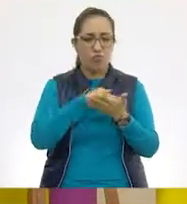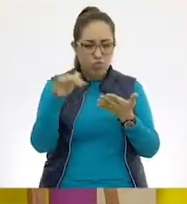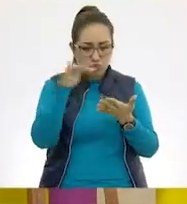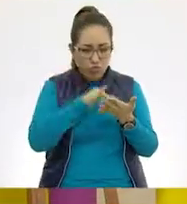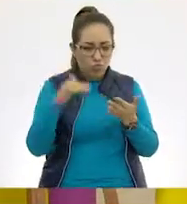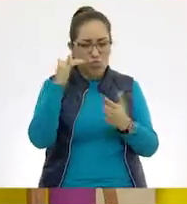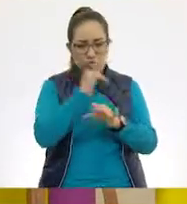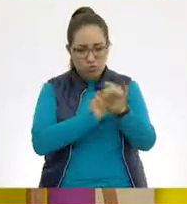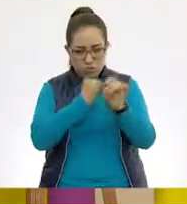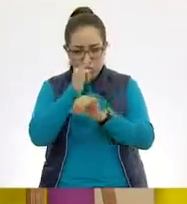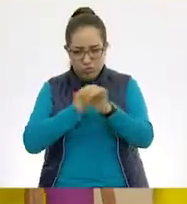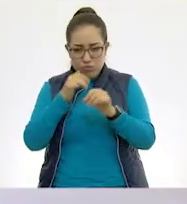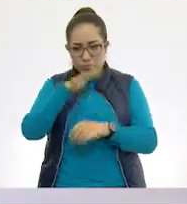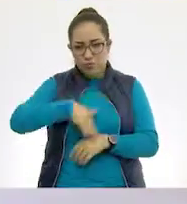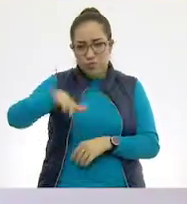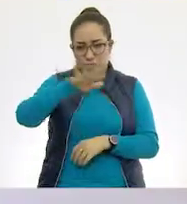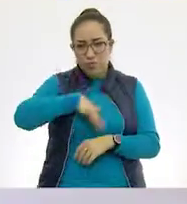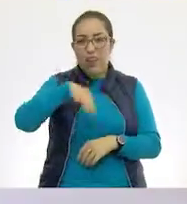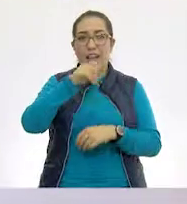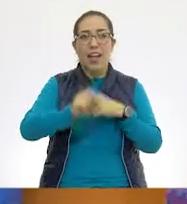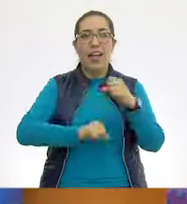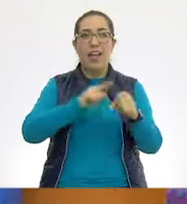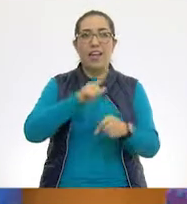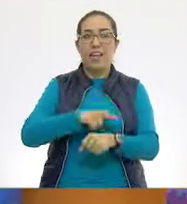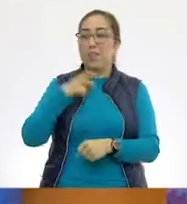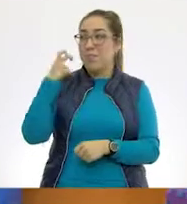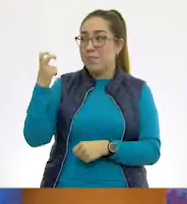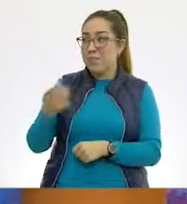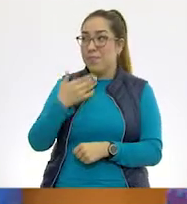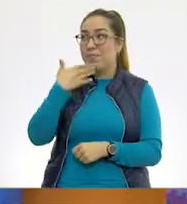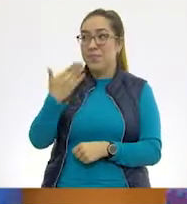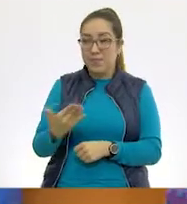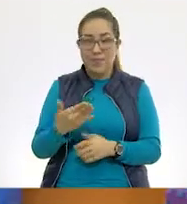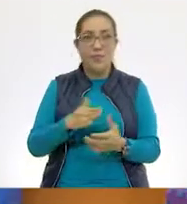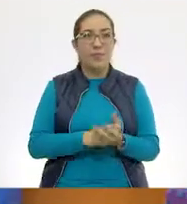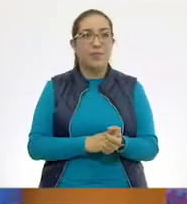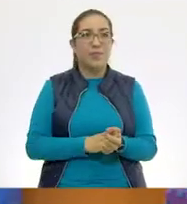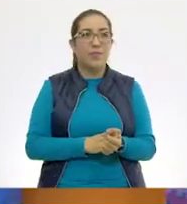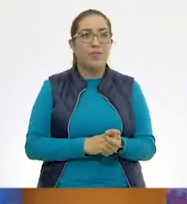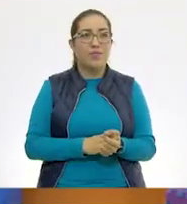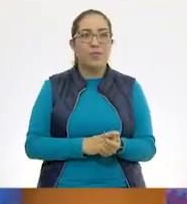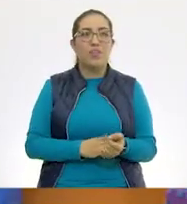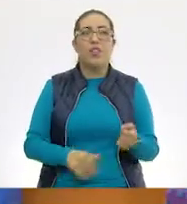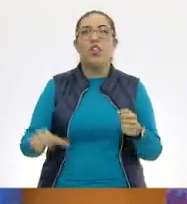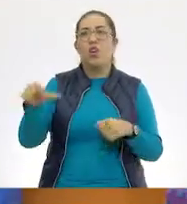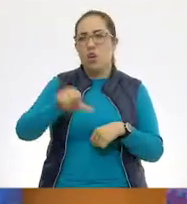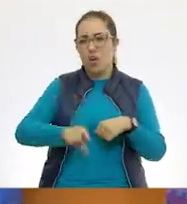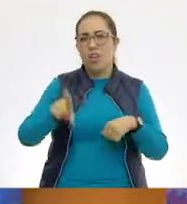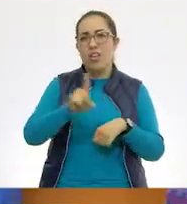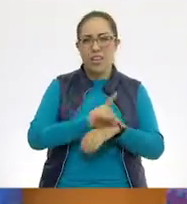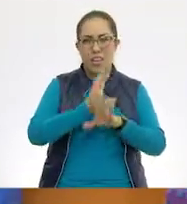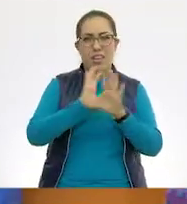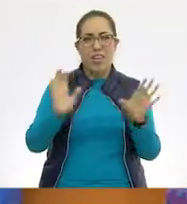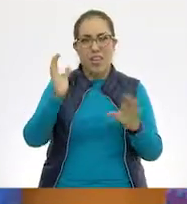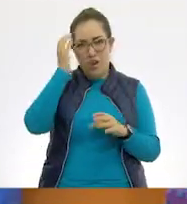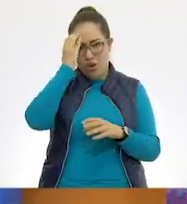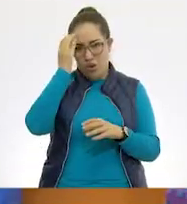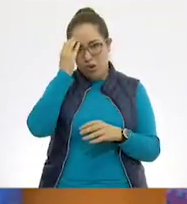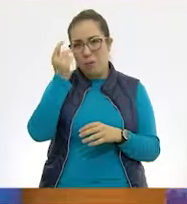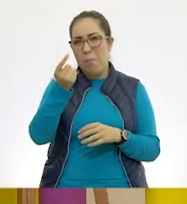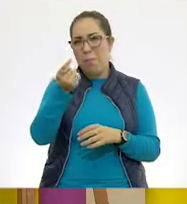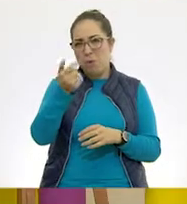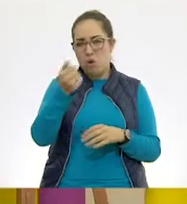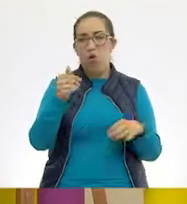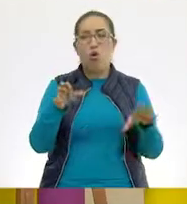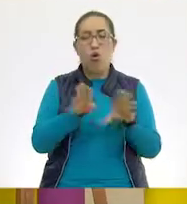animales eran. Muy bien, eso me parece perfecto para que entonces ya tengamos un poco de idea de qué es lo que vamos a trabajar el día